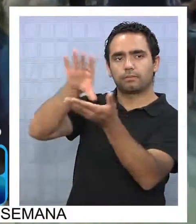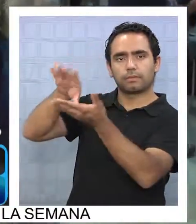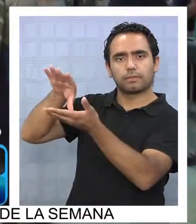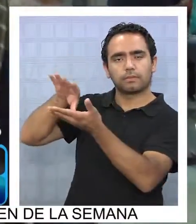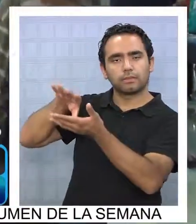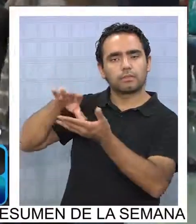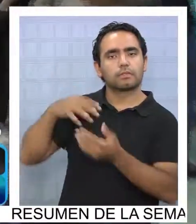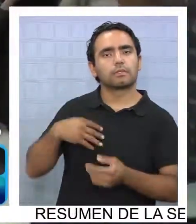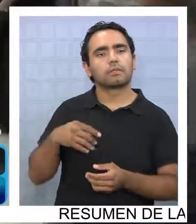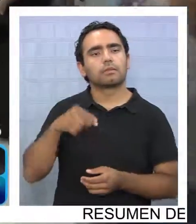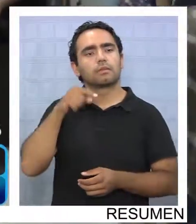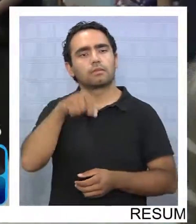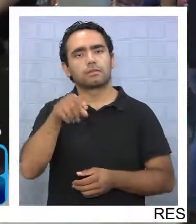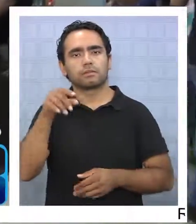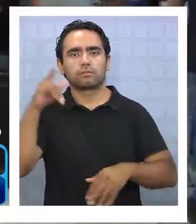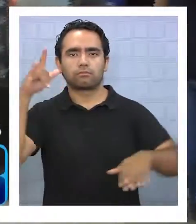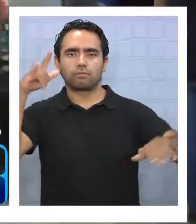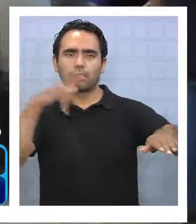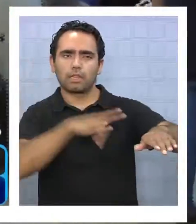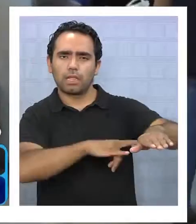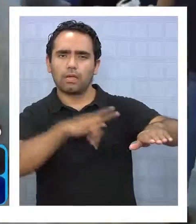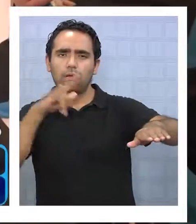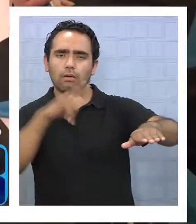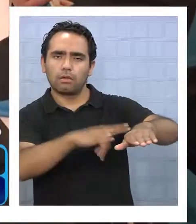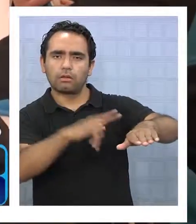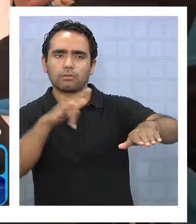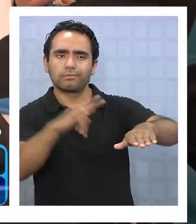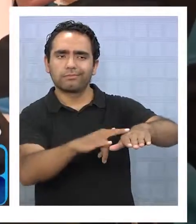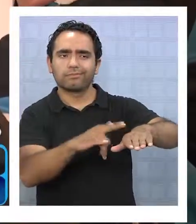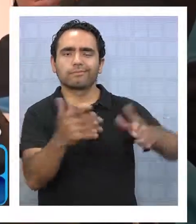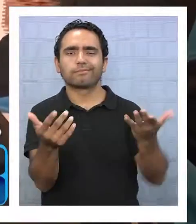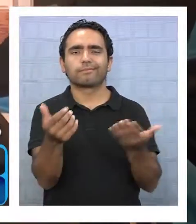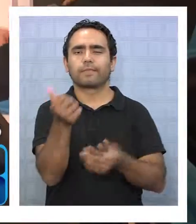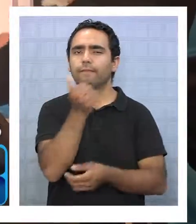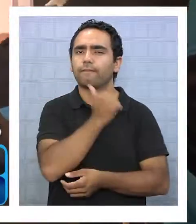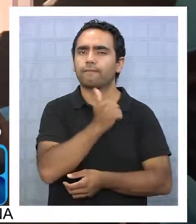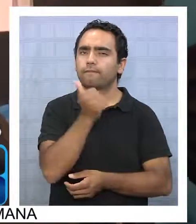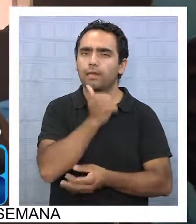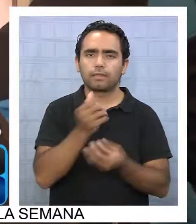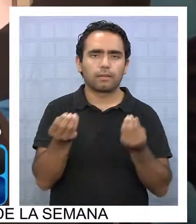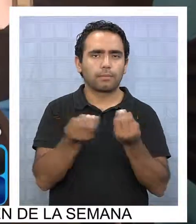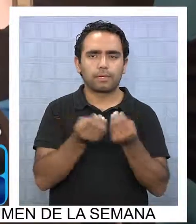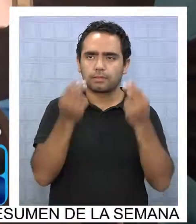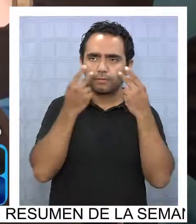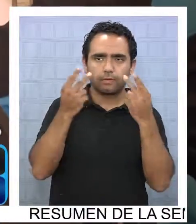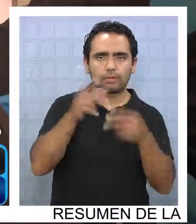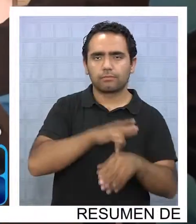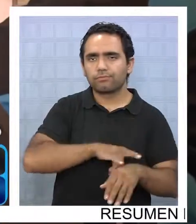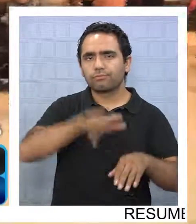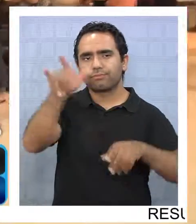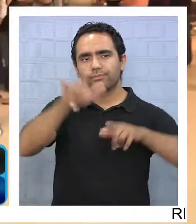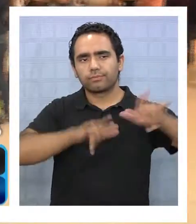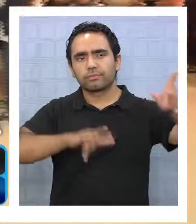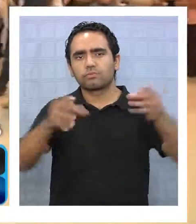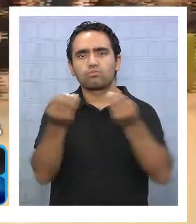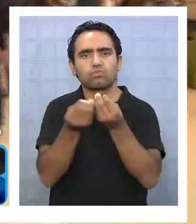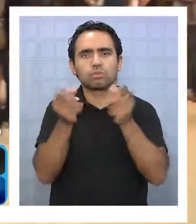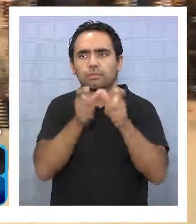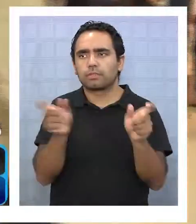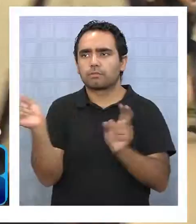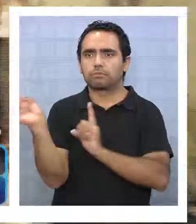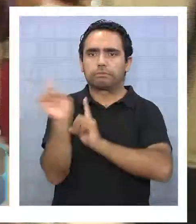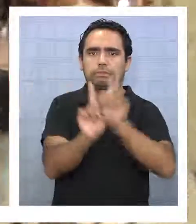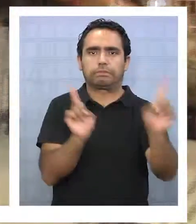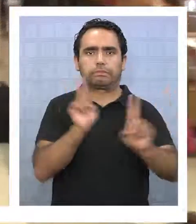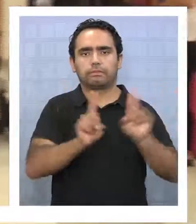evidenciado que la capacidad del aeropuerto de Aguaracena no esté a la altura de las demandas para el transporte de pasajeros así